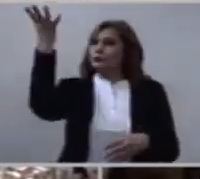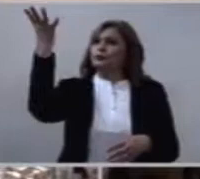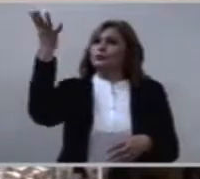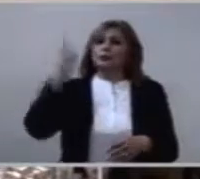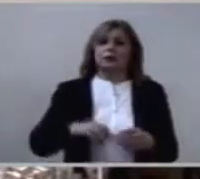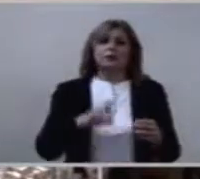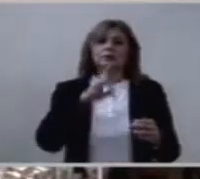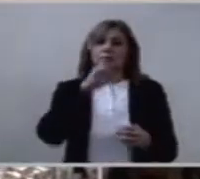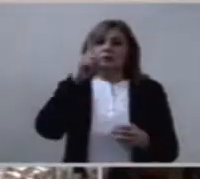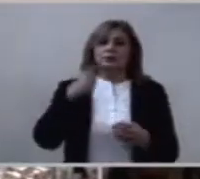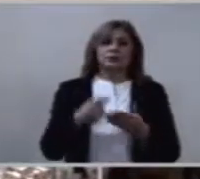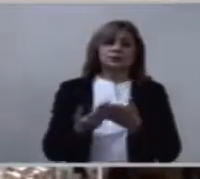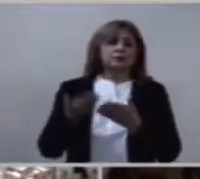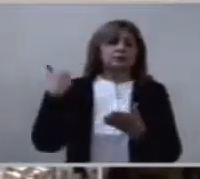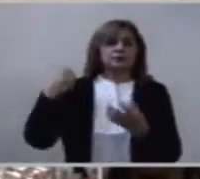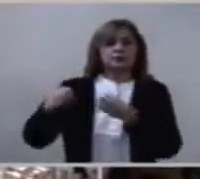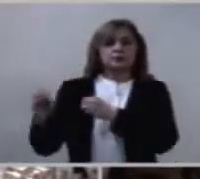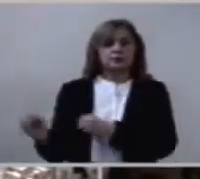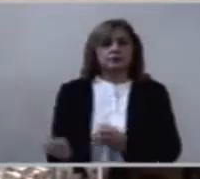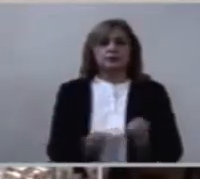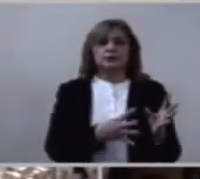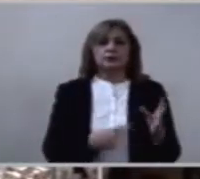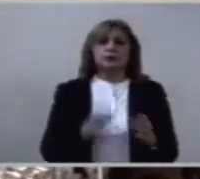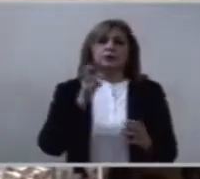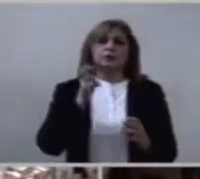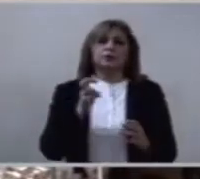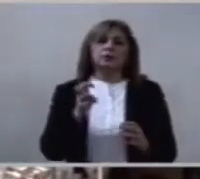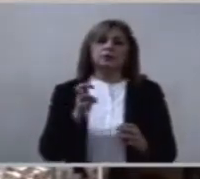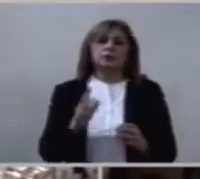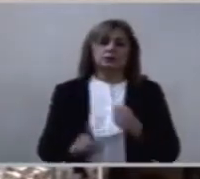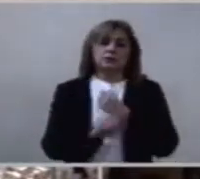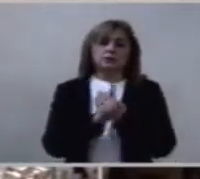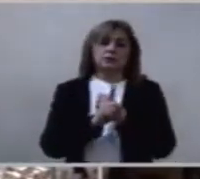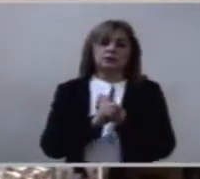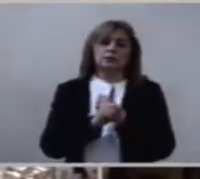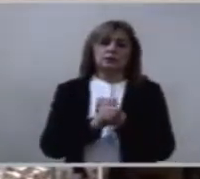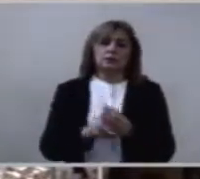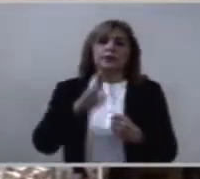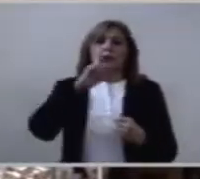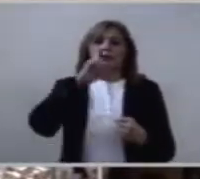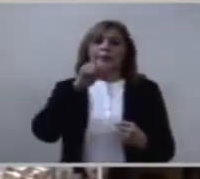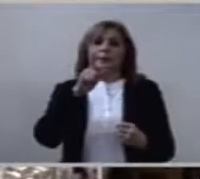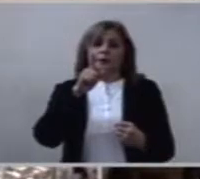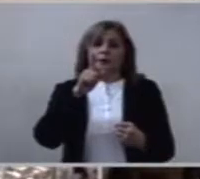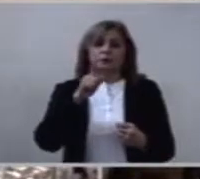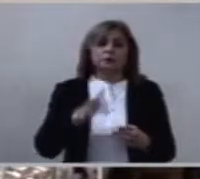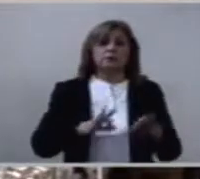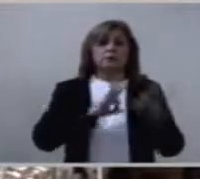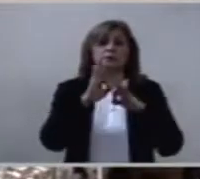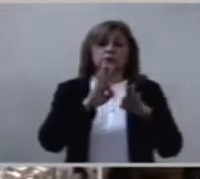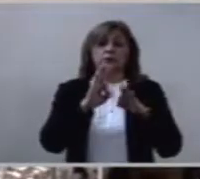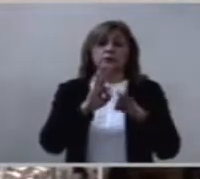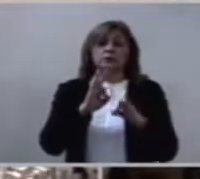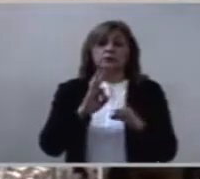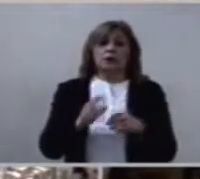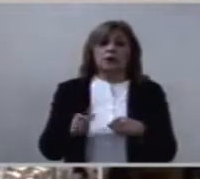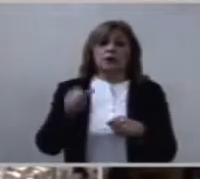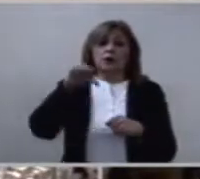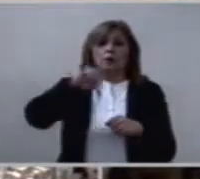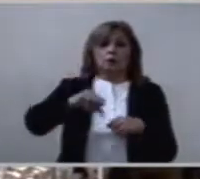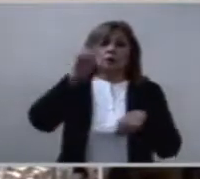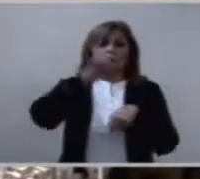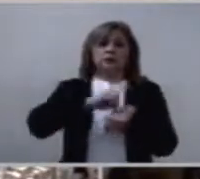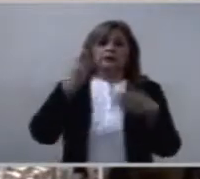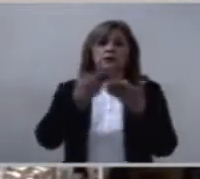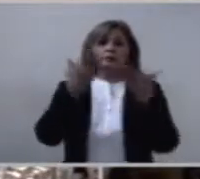angusties por lo que viene mañana. Si construyes bien este día, el